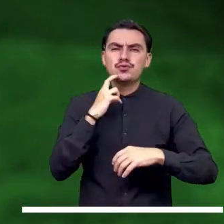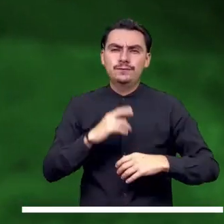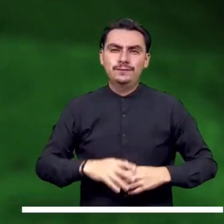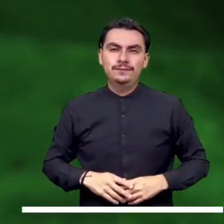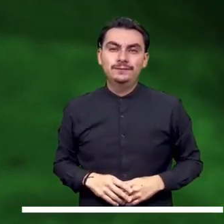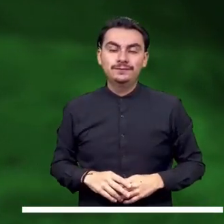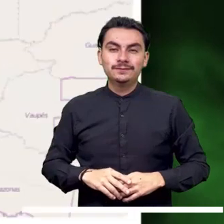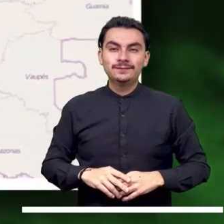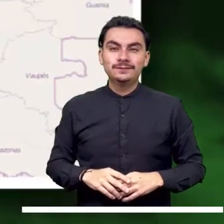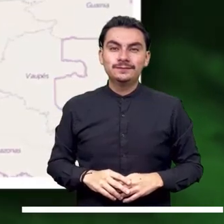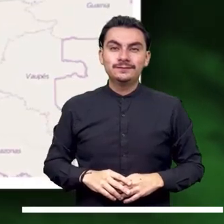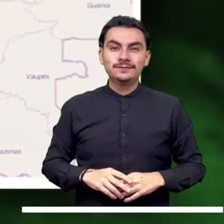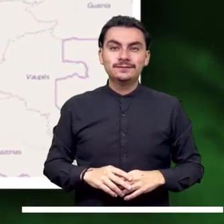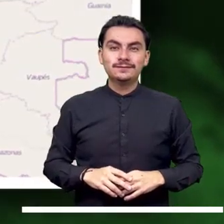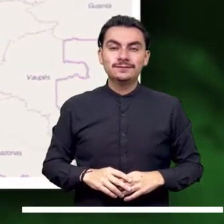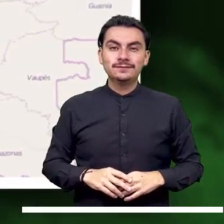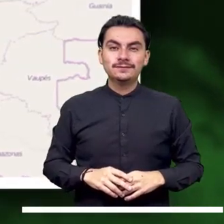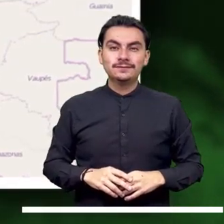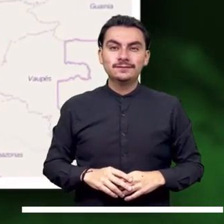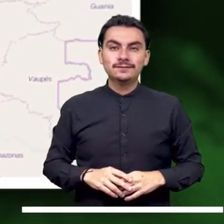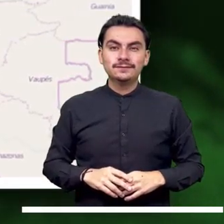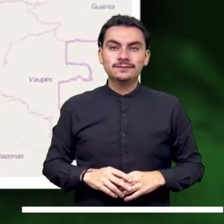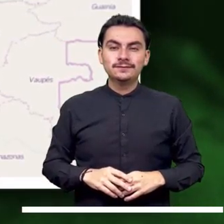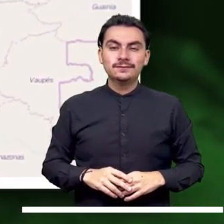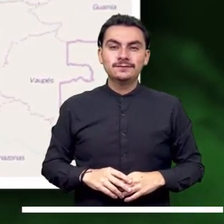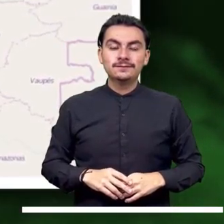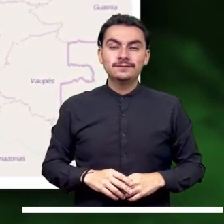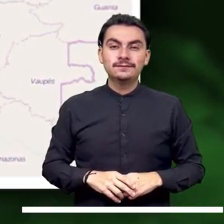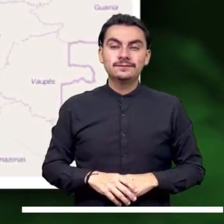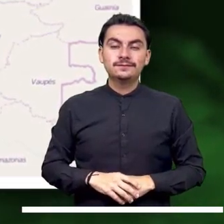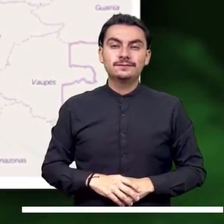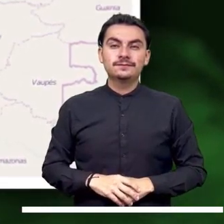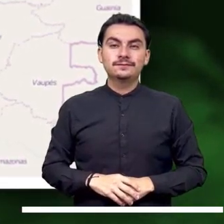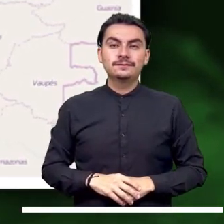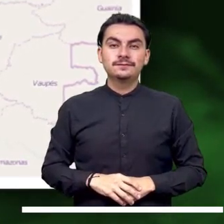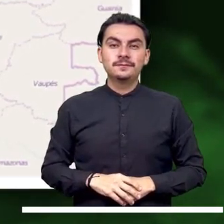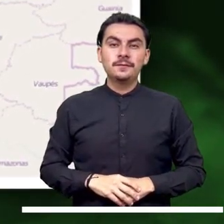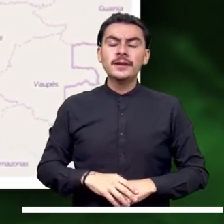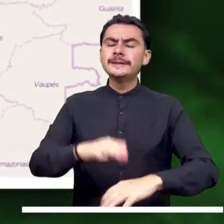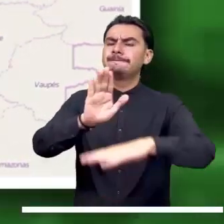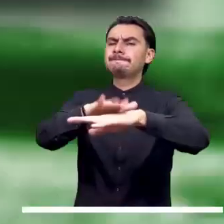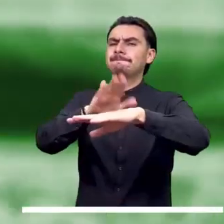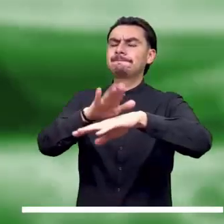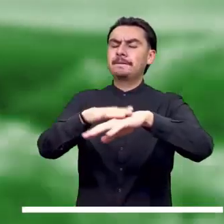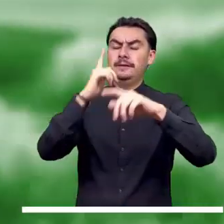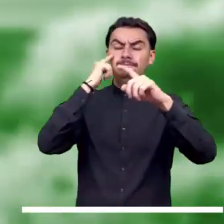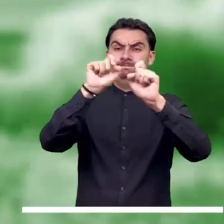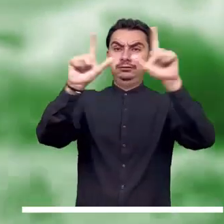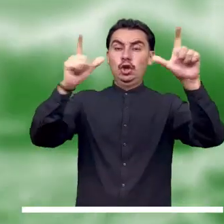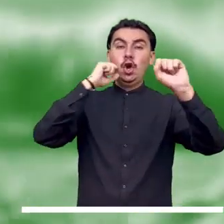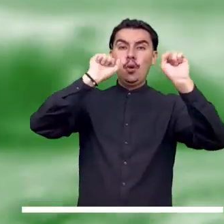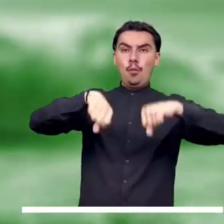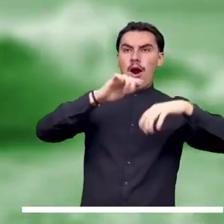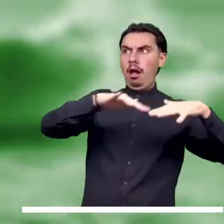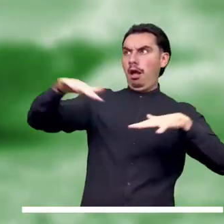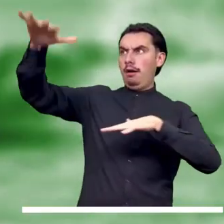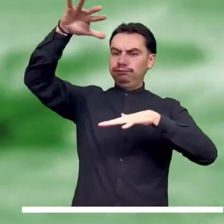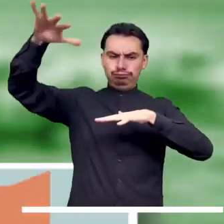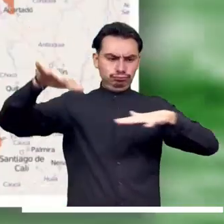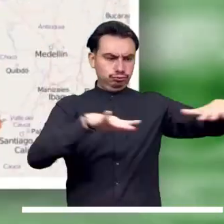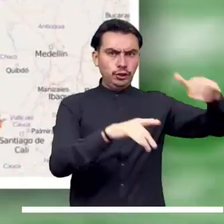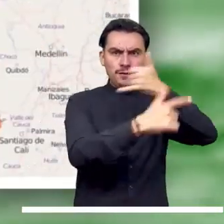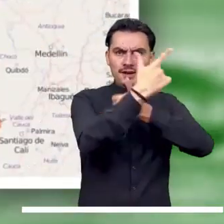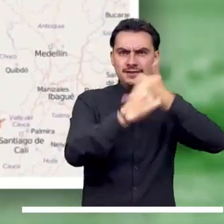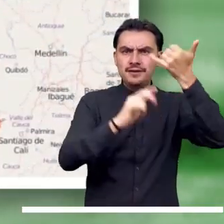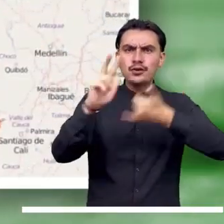alerta por posibles deslizamientos en el Pacífico Los Andes, Meta y Putumayo. Alerta por viento y oleaje en el